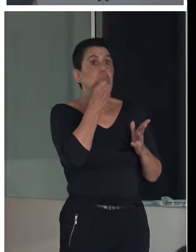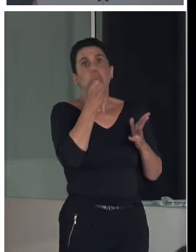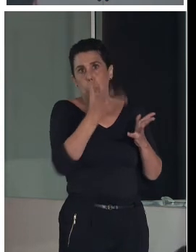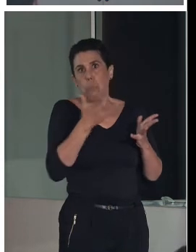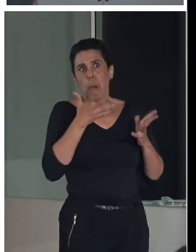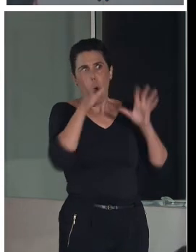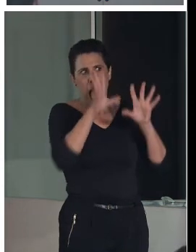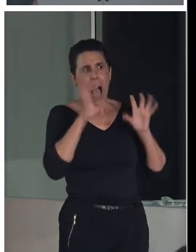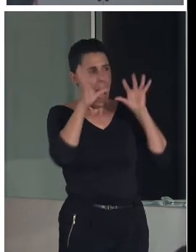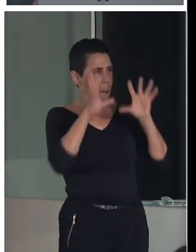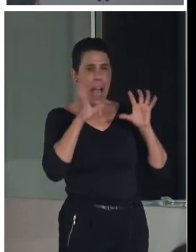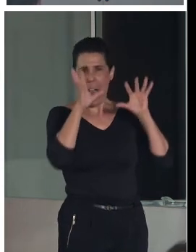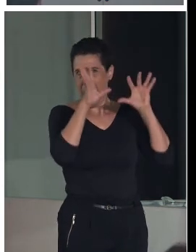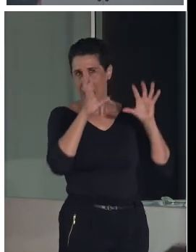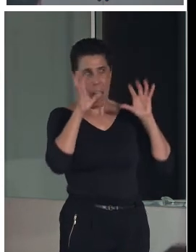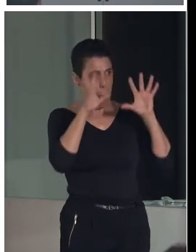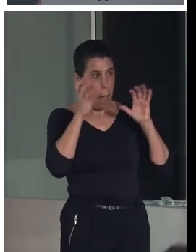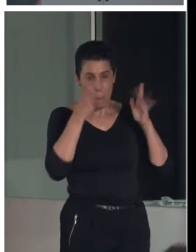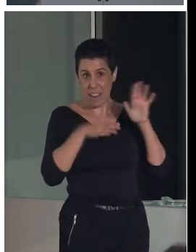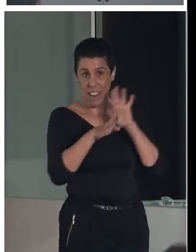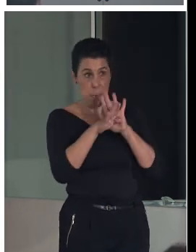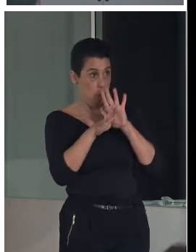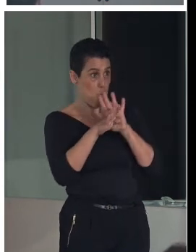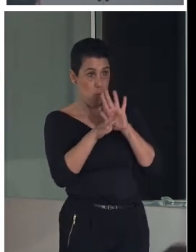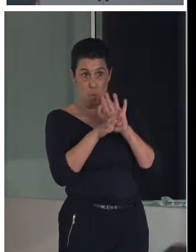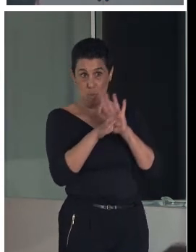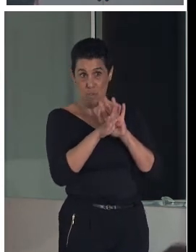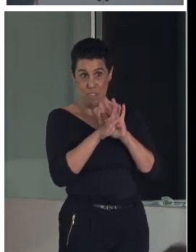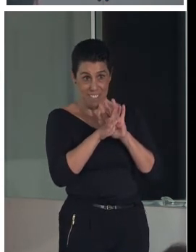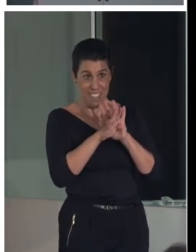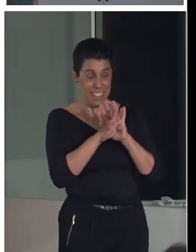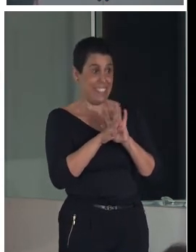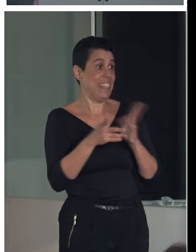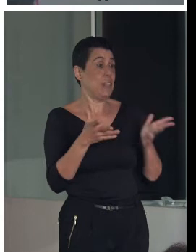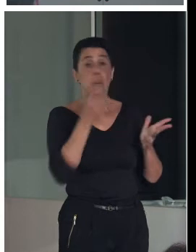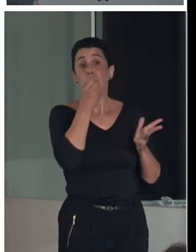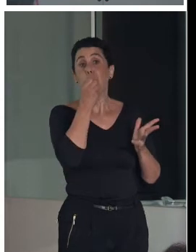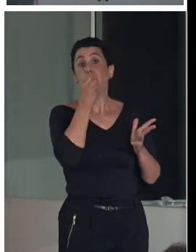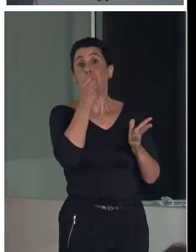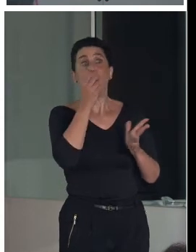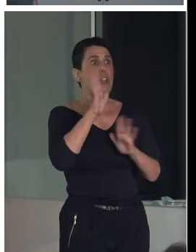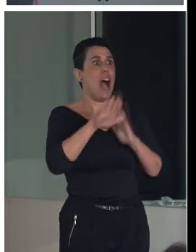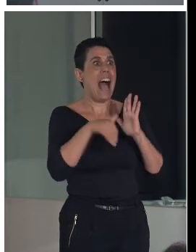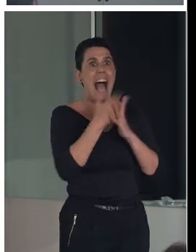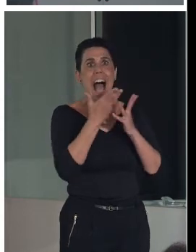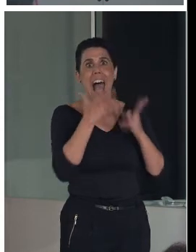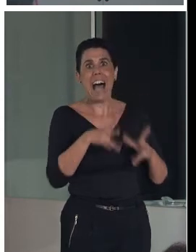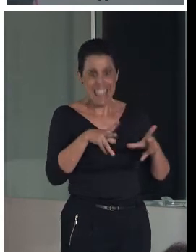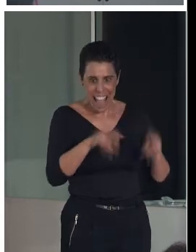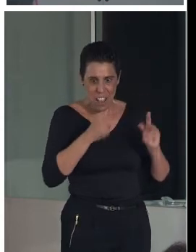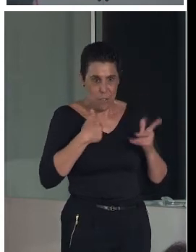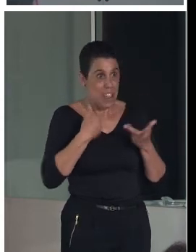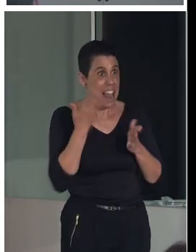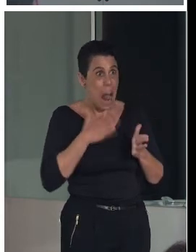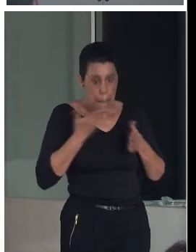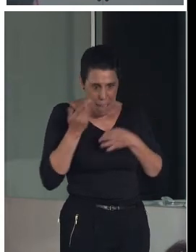constantemente, ¿no? Es una reafirmación del aprendizaje constante. Y, bueno, hasta el último segundo he estado cambiando mi presentación, que lo